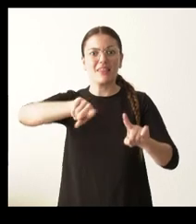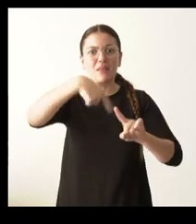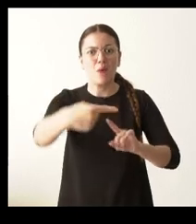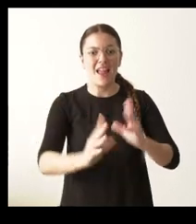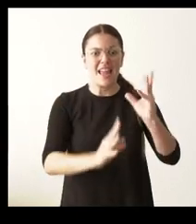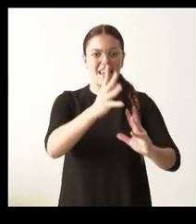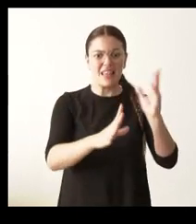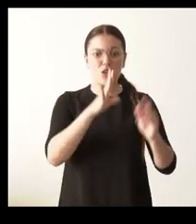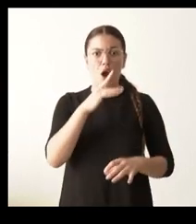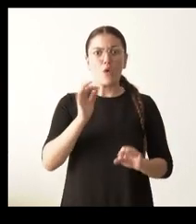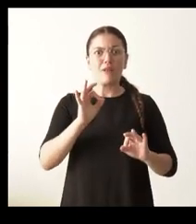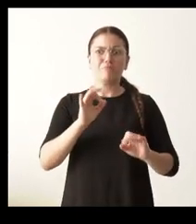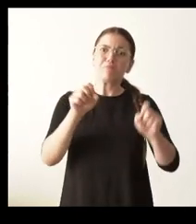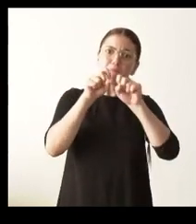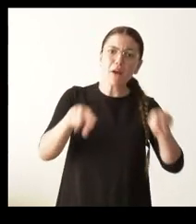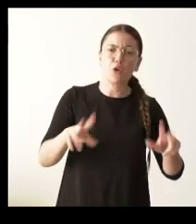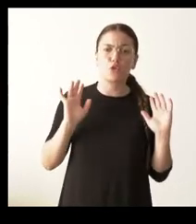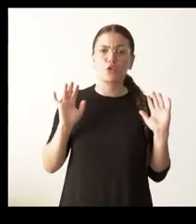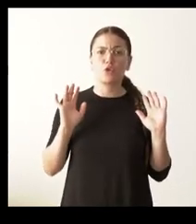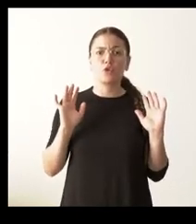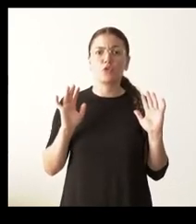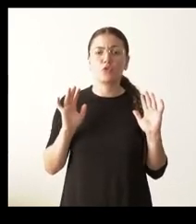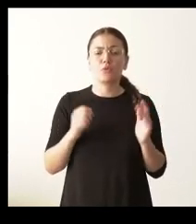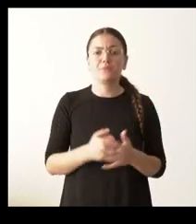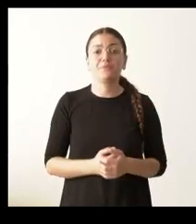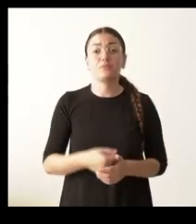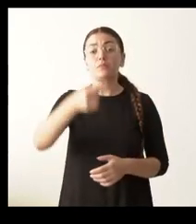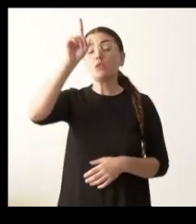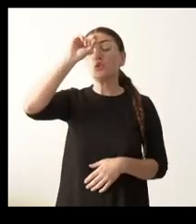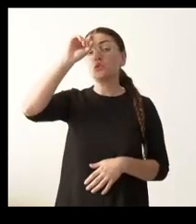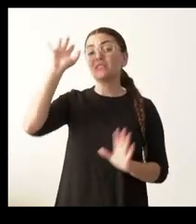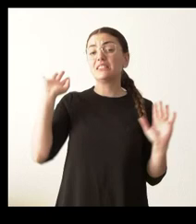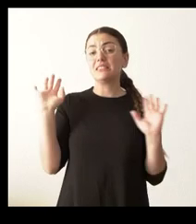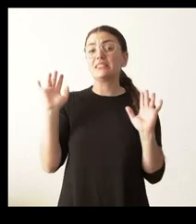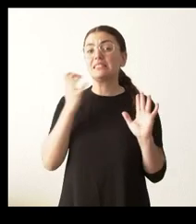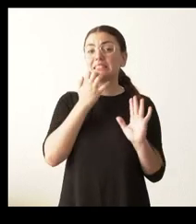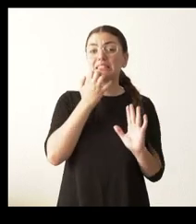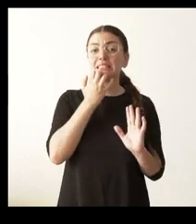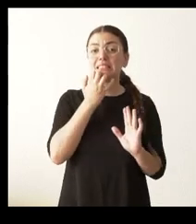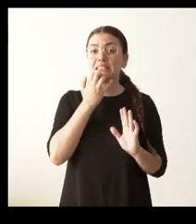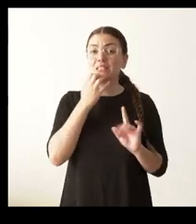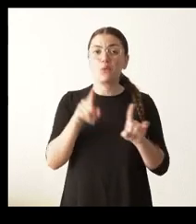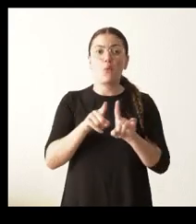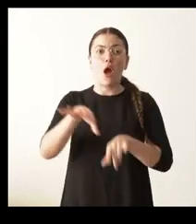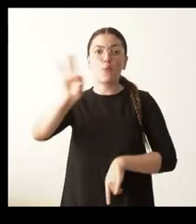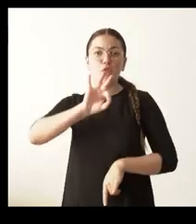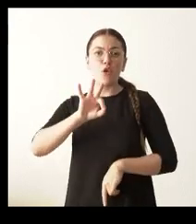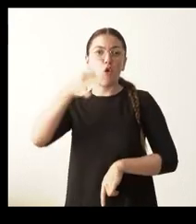este año hubieran sido más graves. Llego a decir eso. No sé si hay una opción única o hay